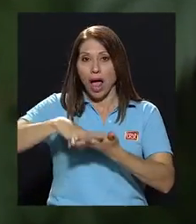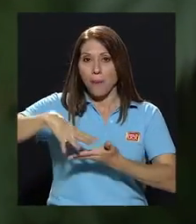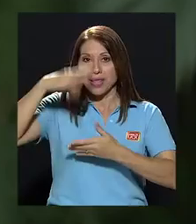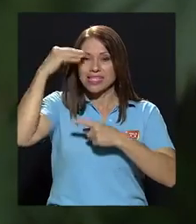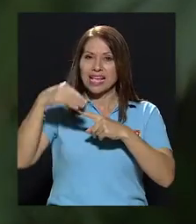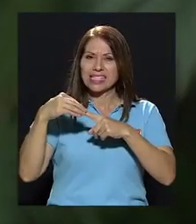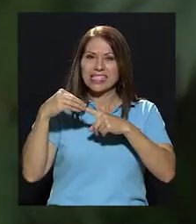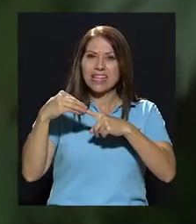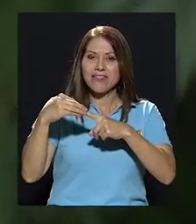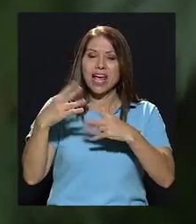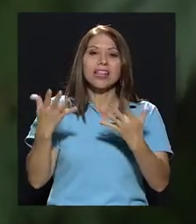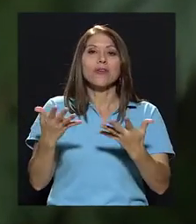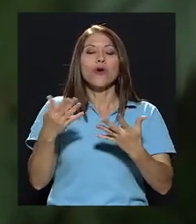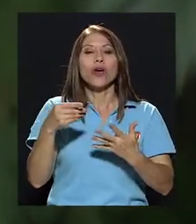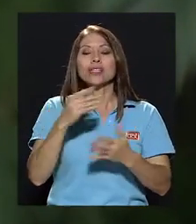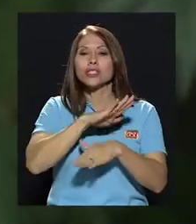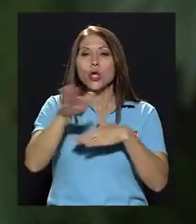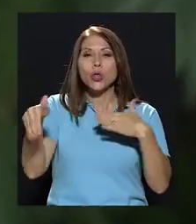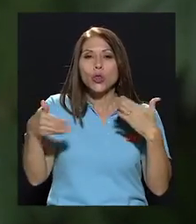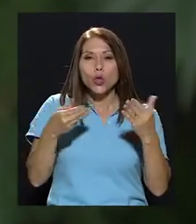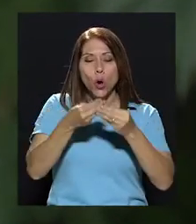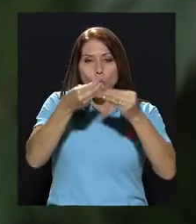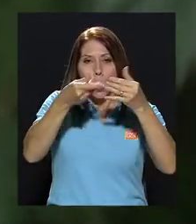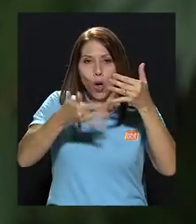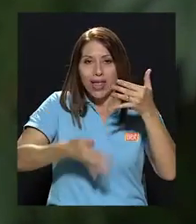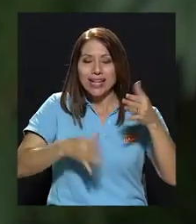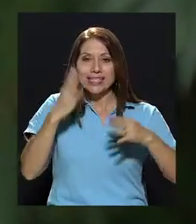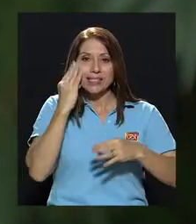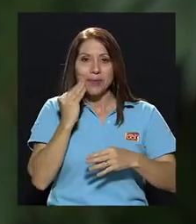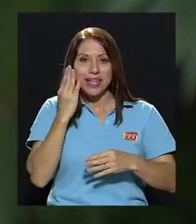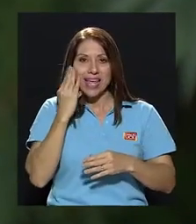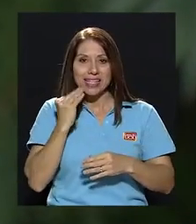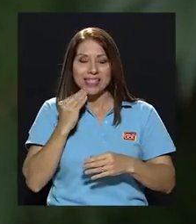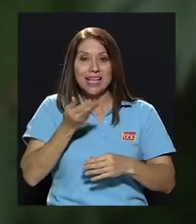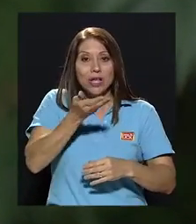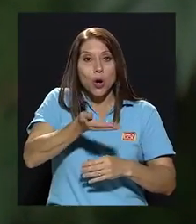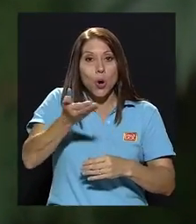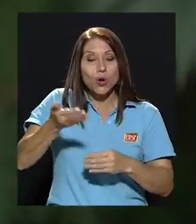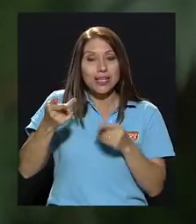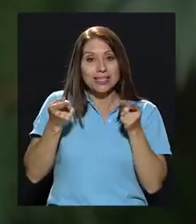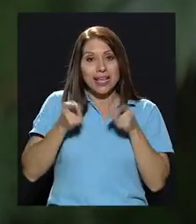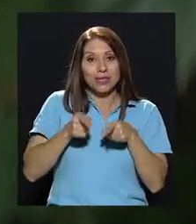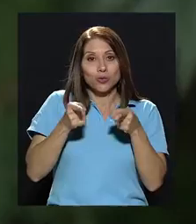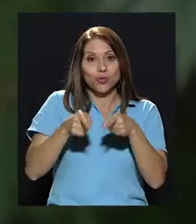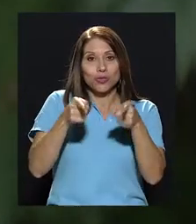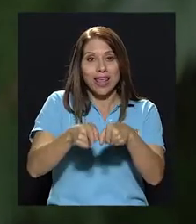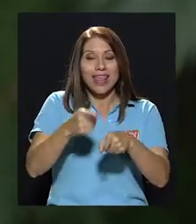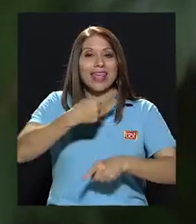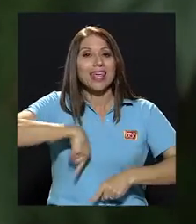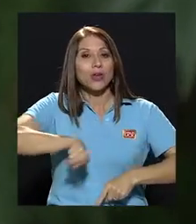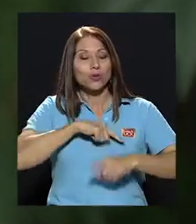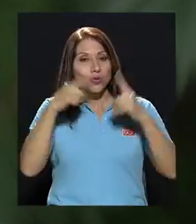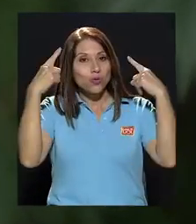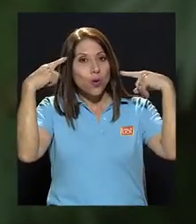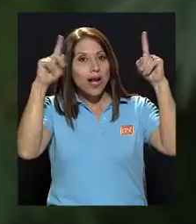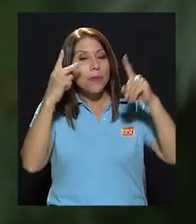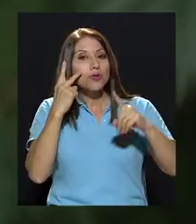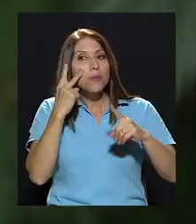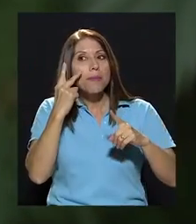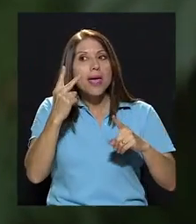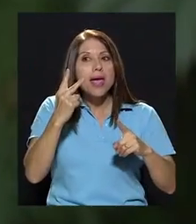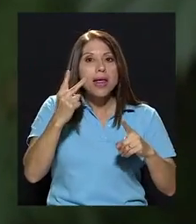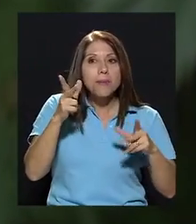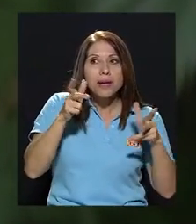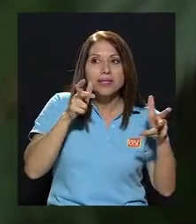significativo son todas aquellas experiencias, cosas que nos suceden, que logramos ver, percibir,